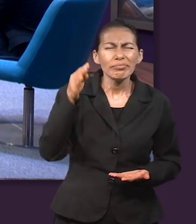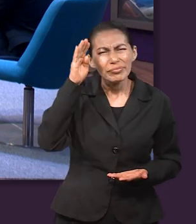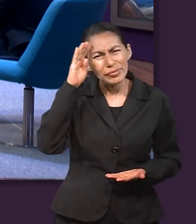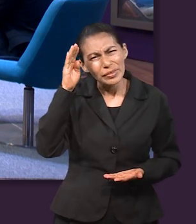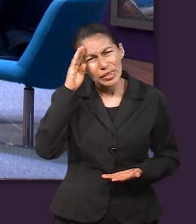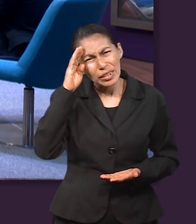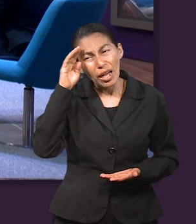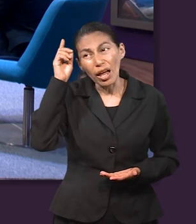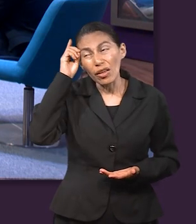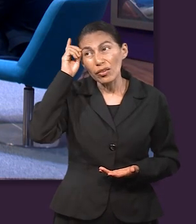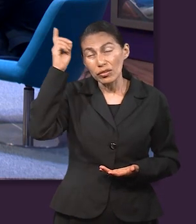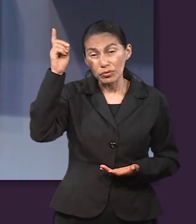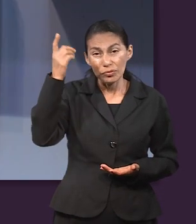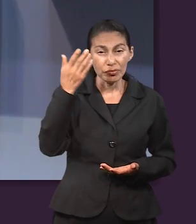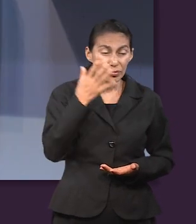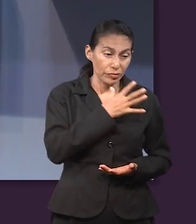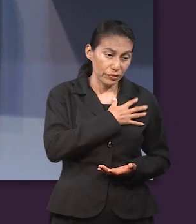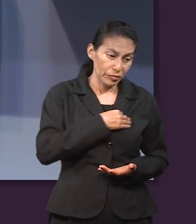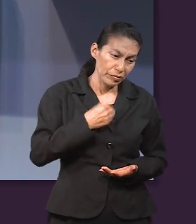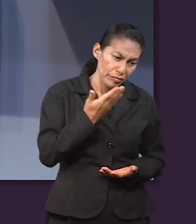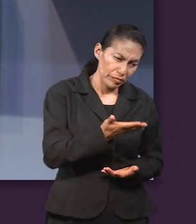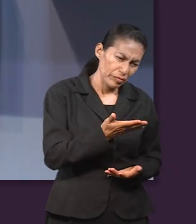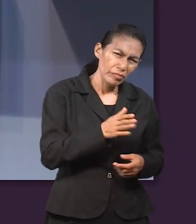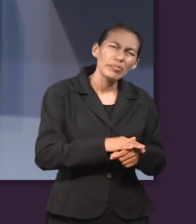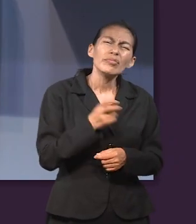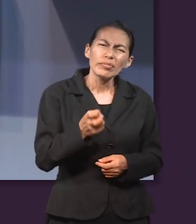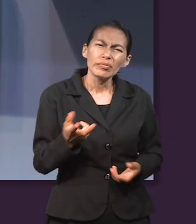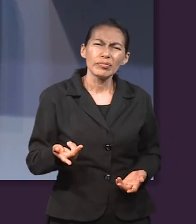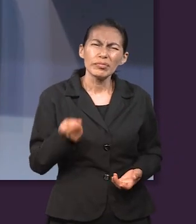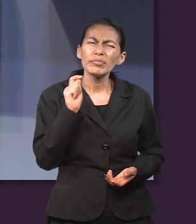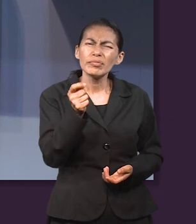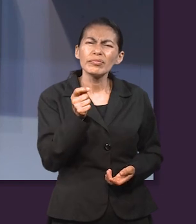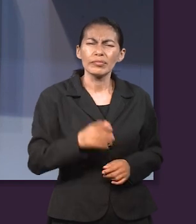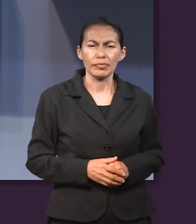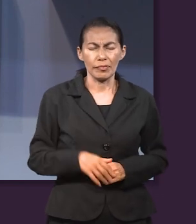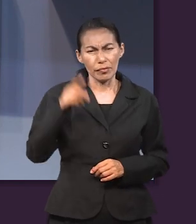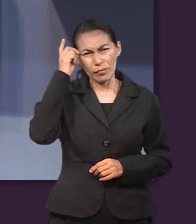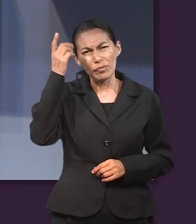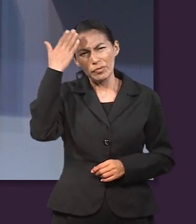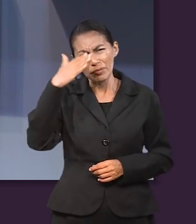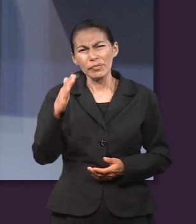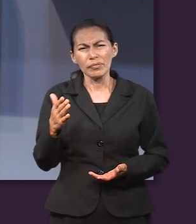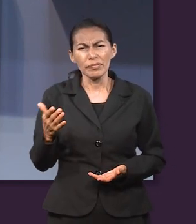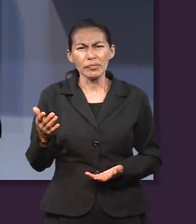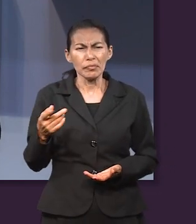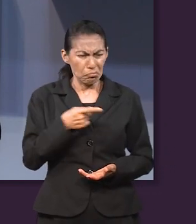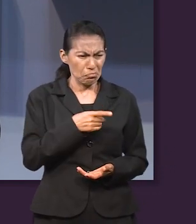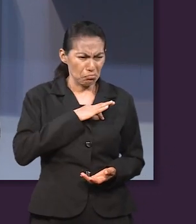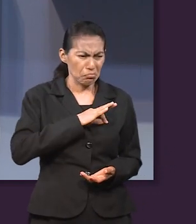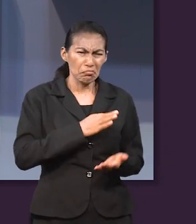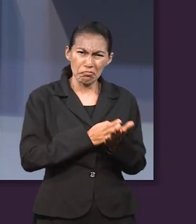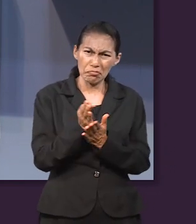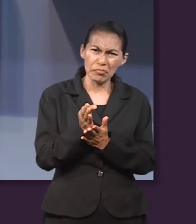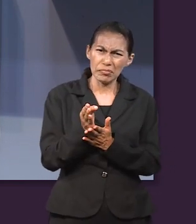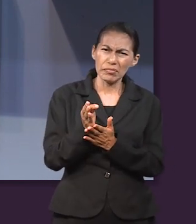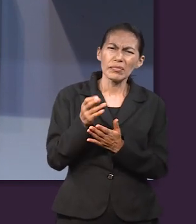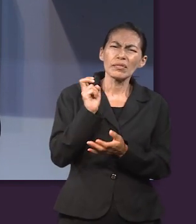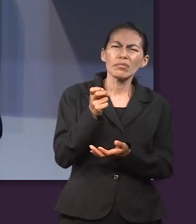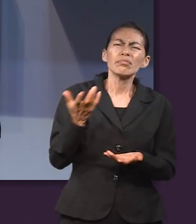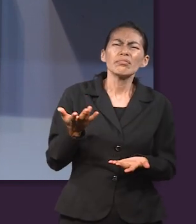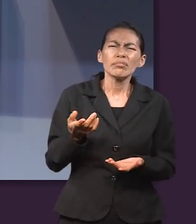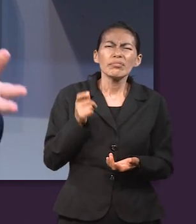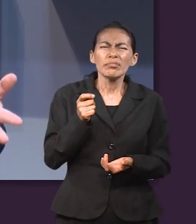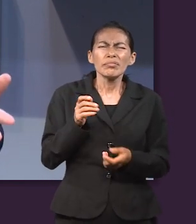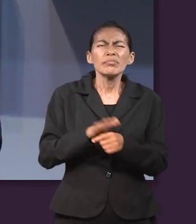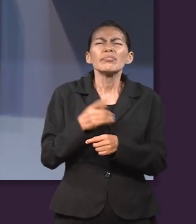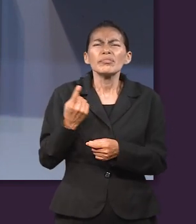gustaría, ¿cuál es su opinión de por qué Dios pidió a Abraham que ofreciera este sacrificio? Si